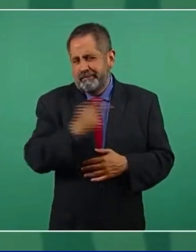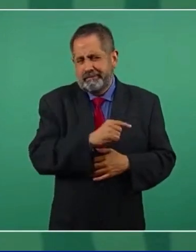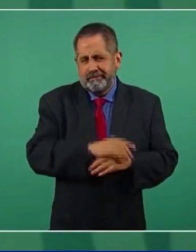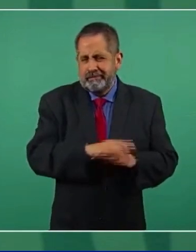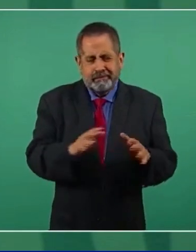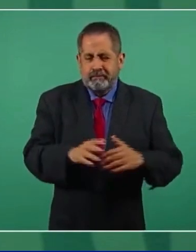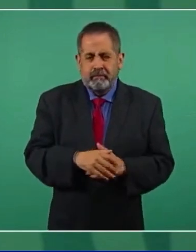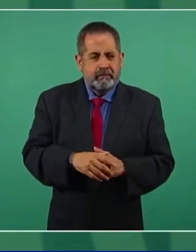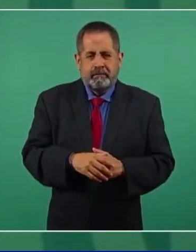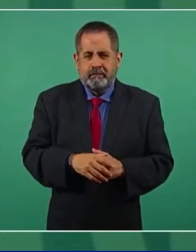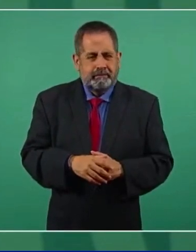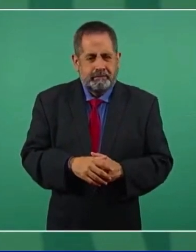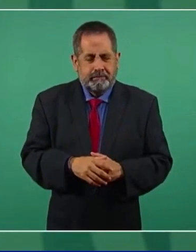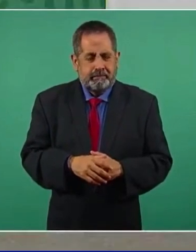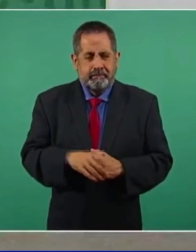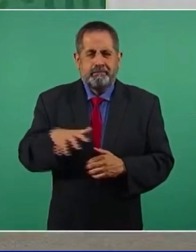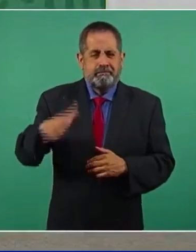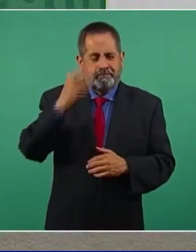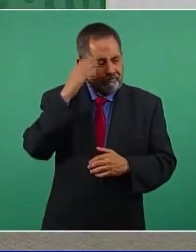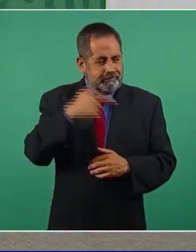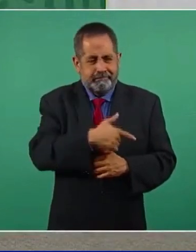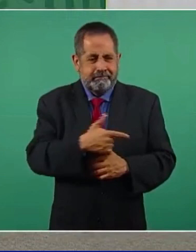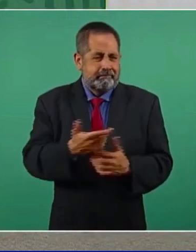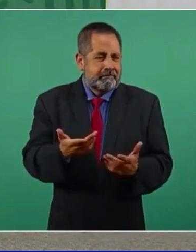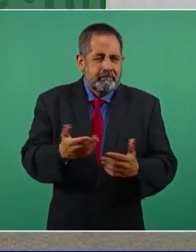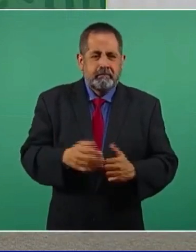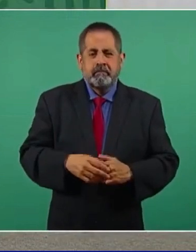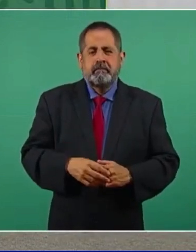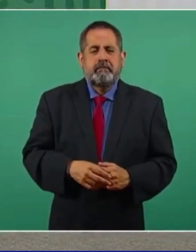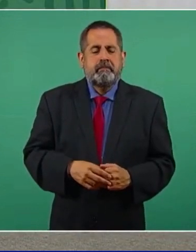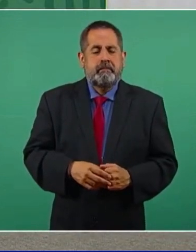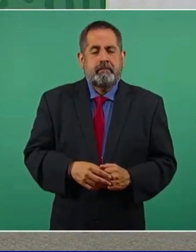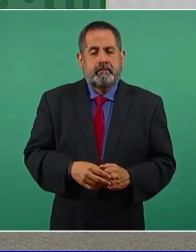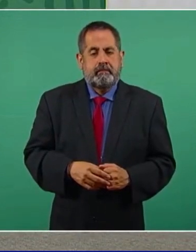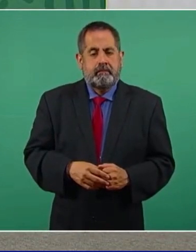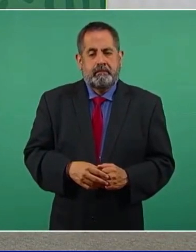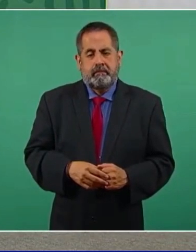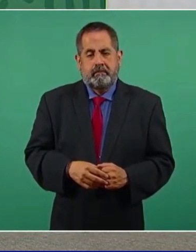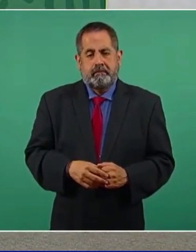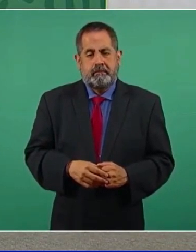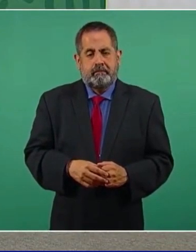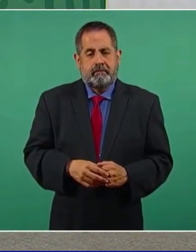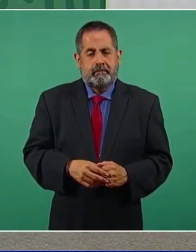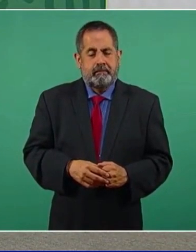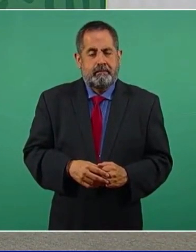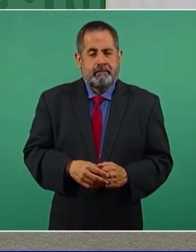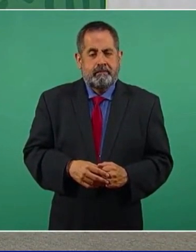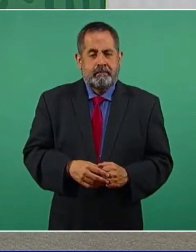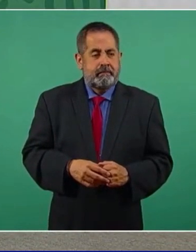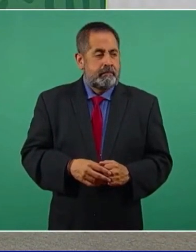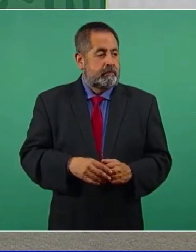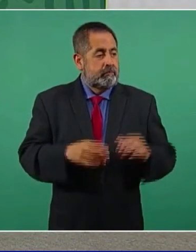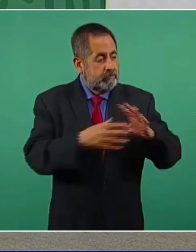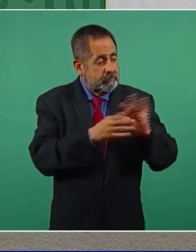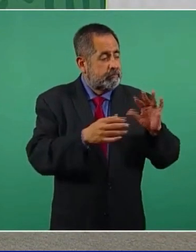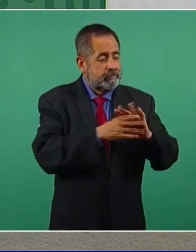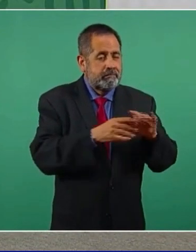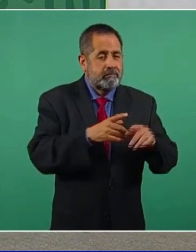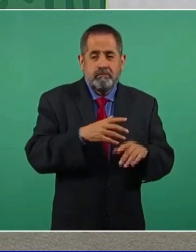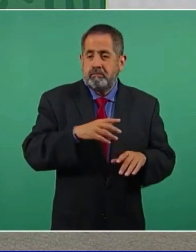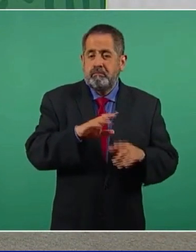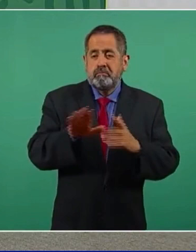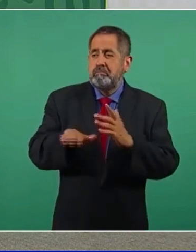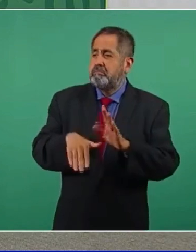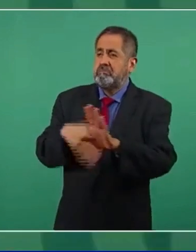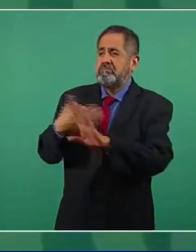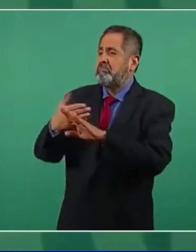ya nos lincharon políticamente